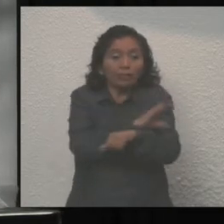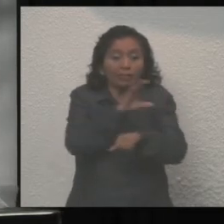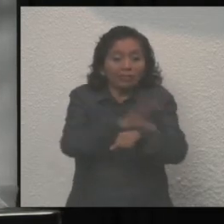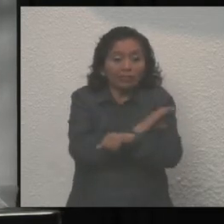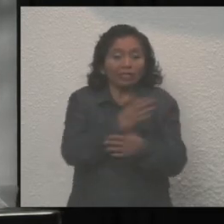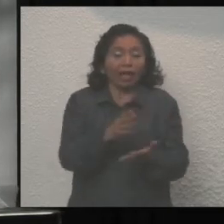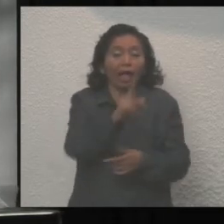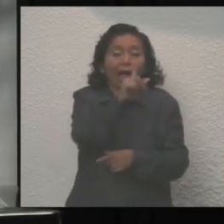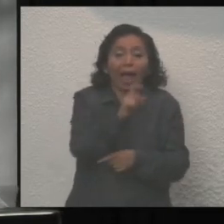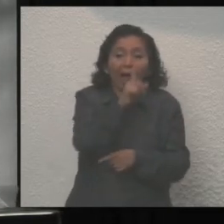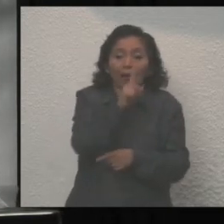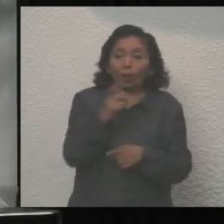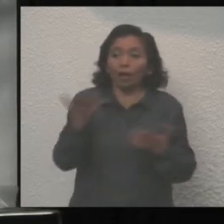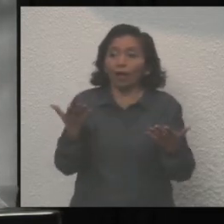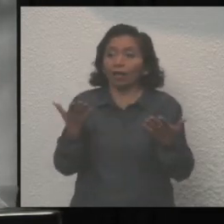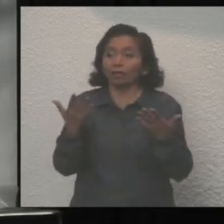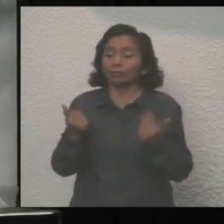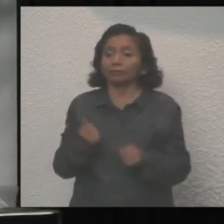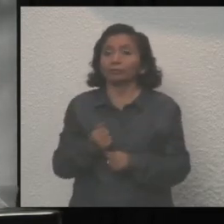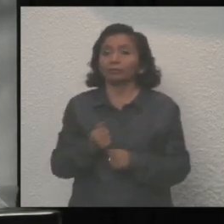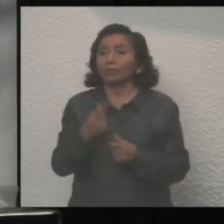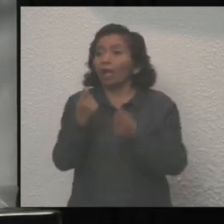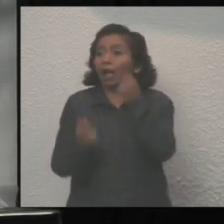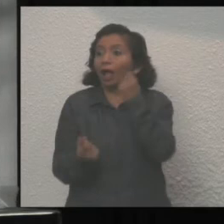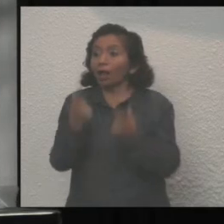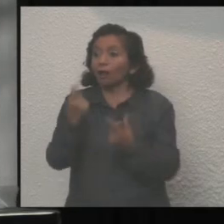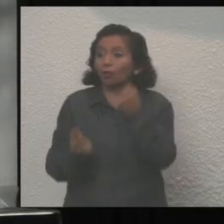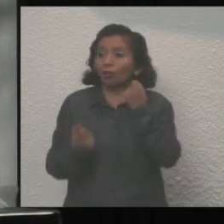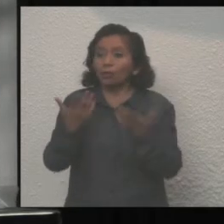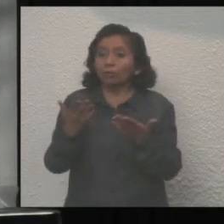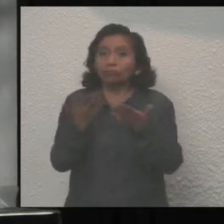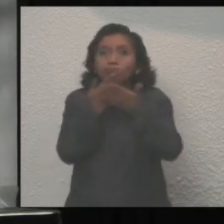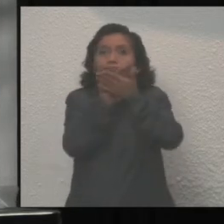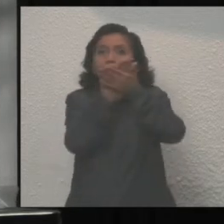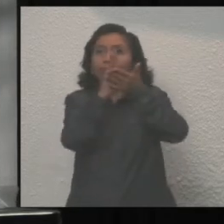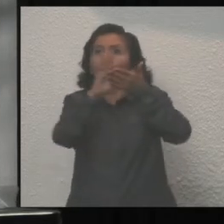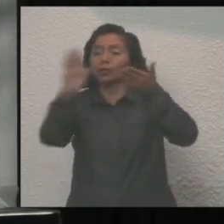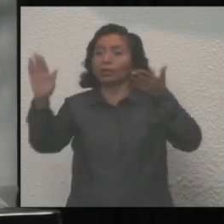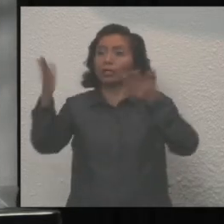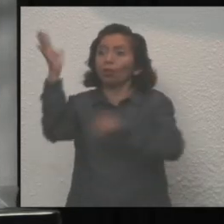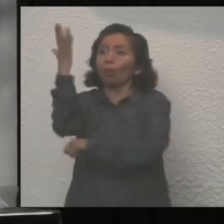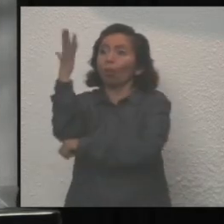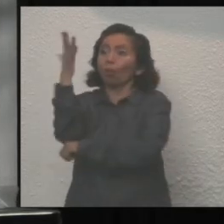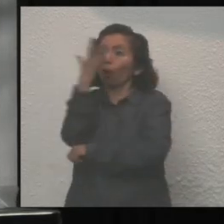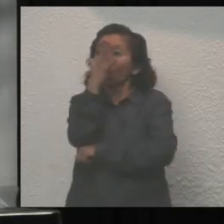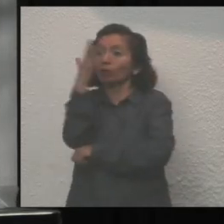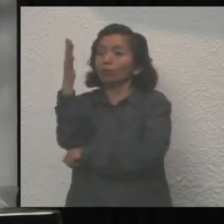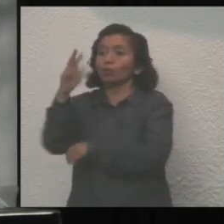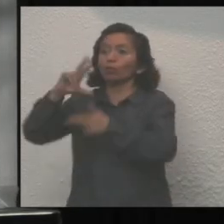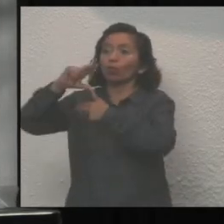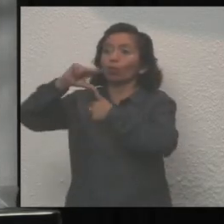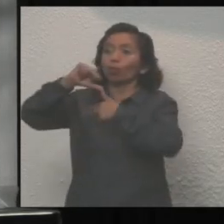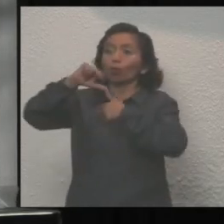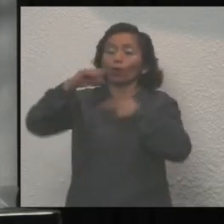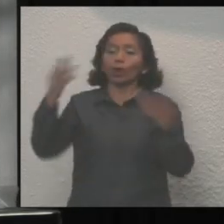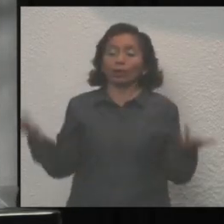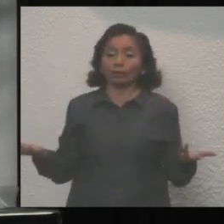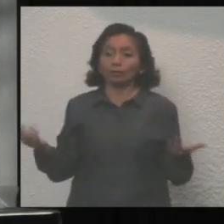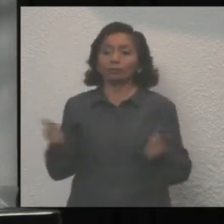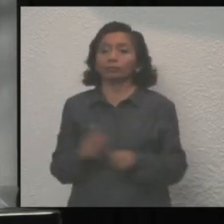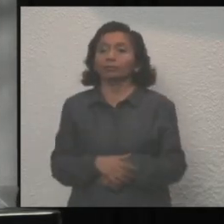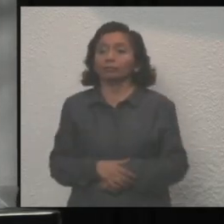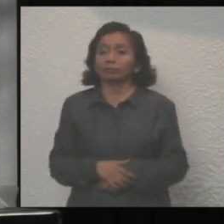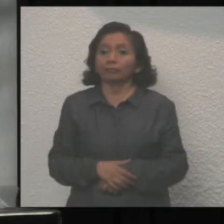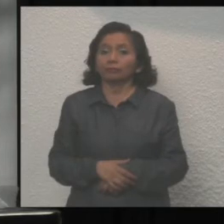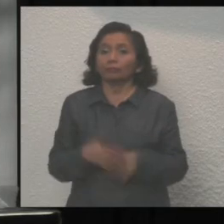bombas de agua, no cuentan algunas con paredes o con árboles desde que fue el huracán. Inclusive no